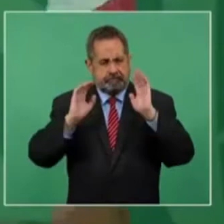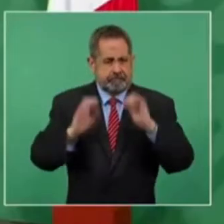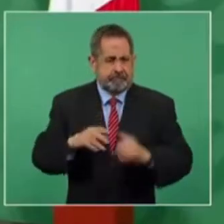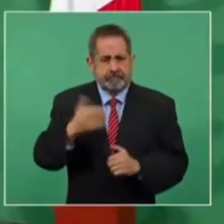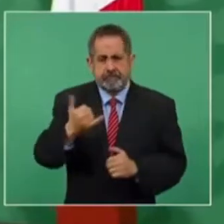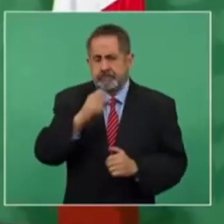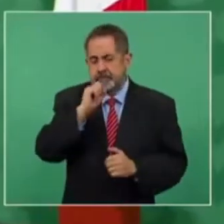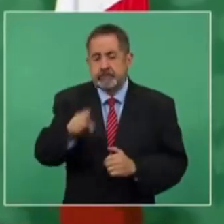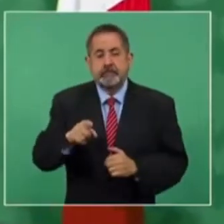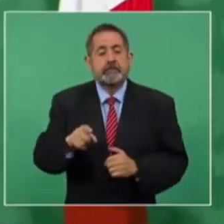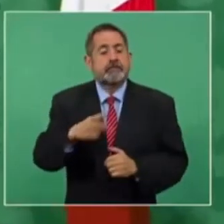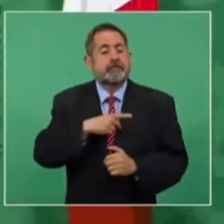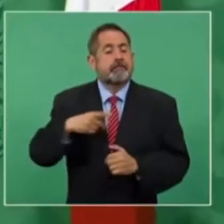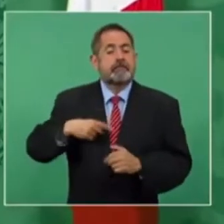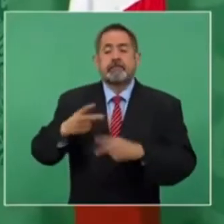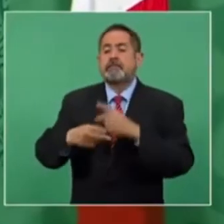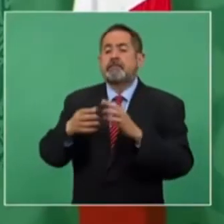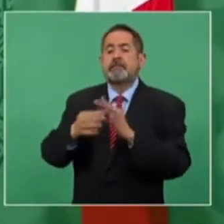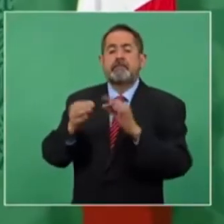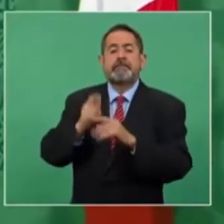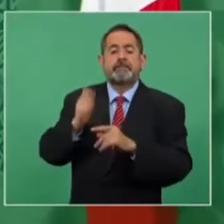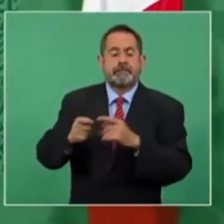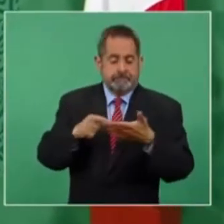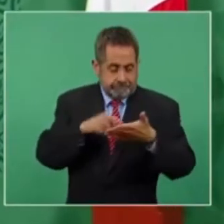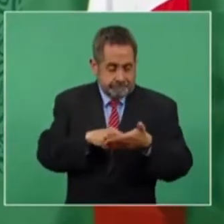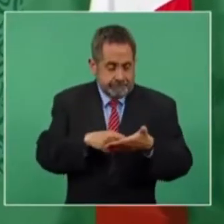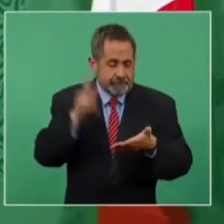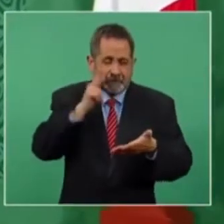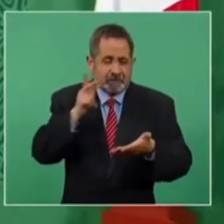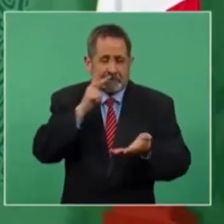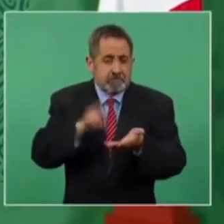se tiene que desechar